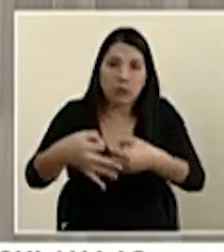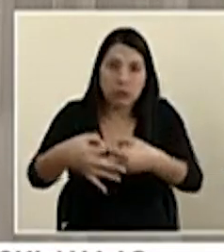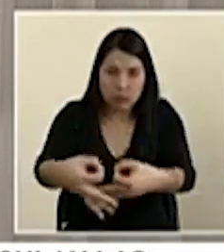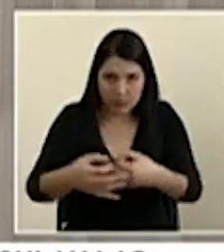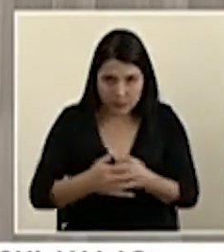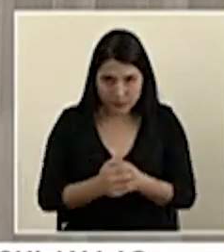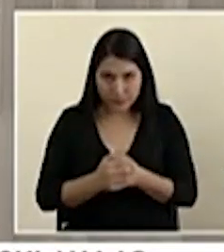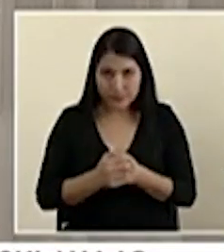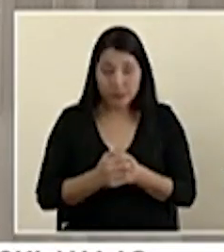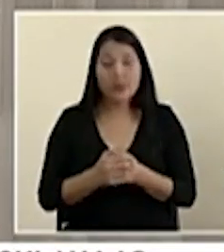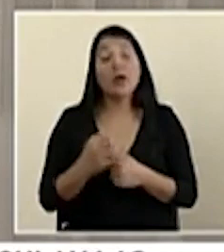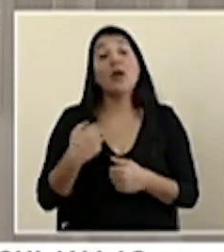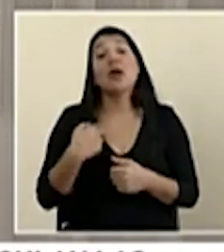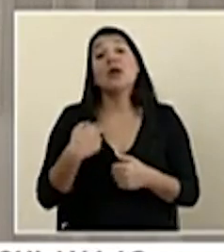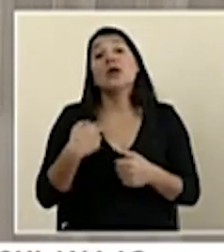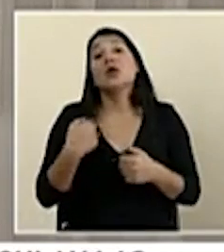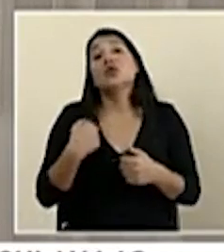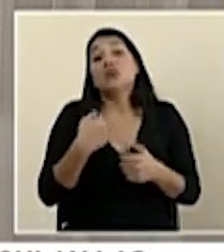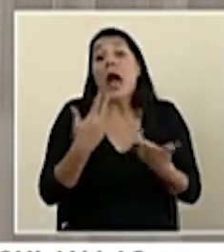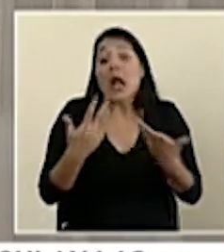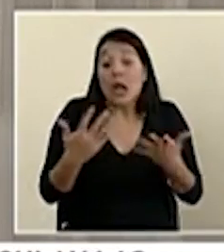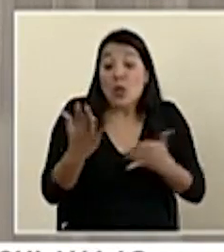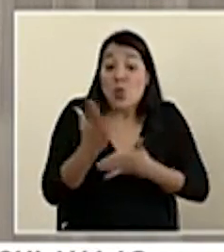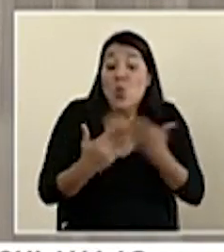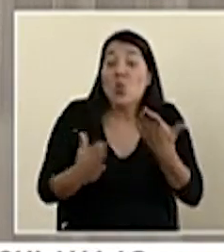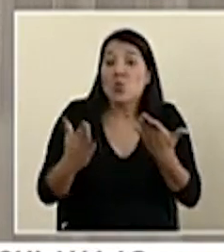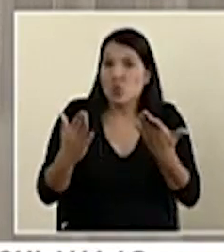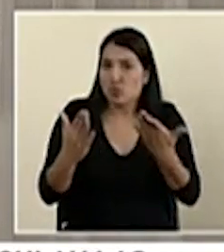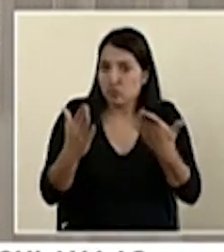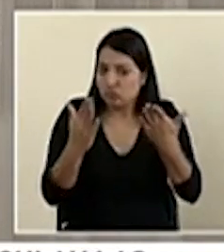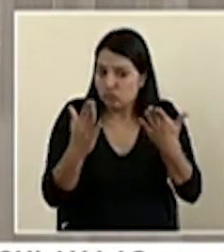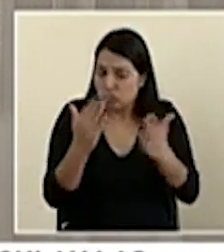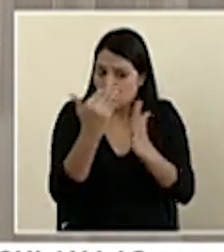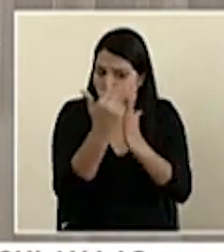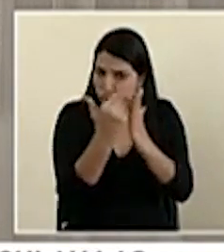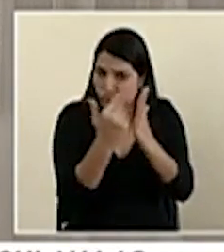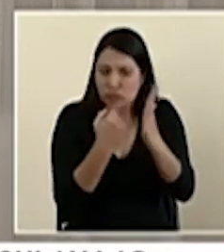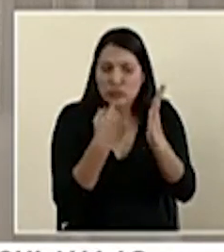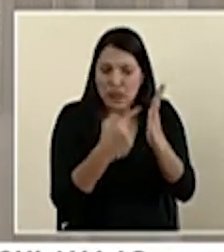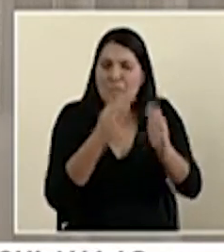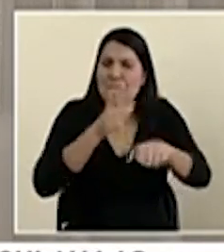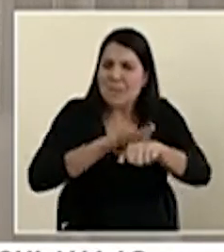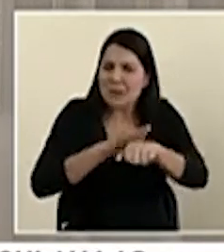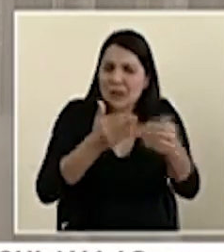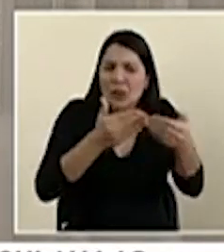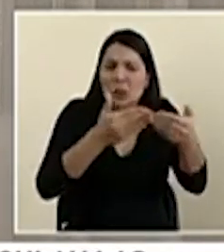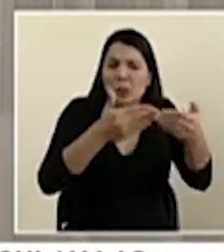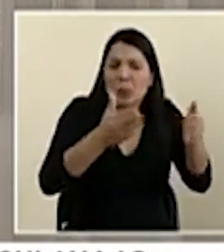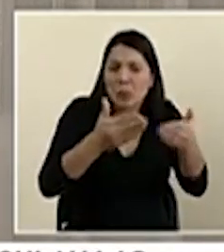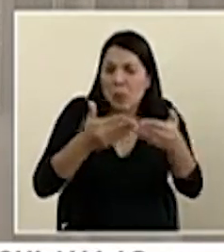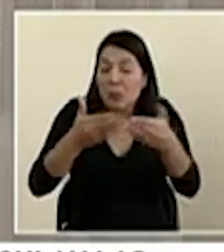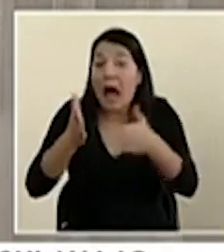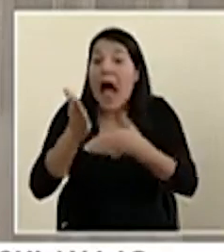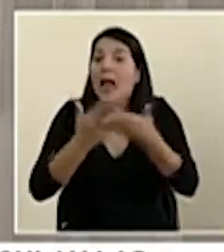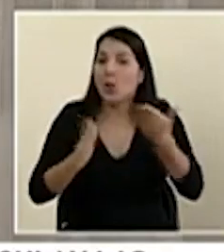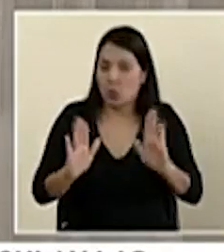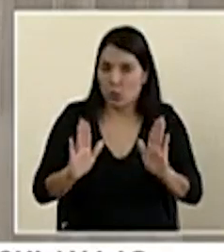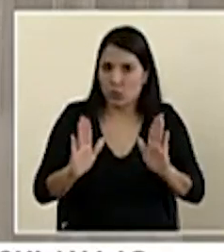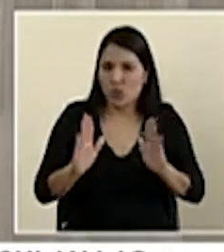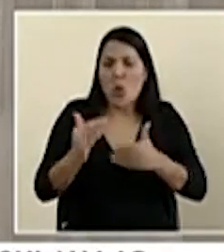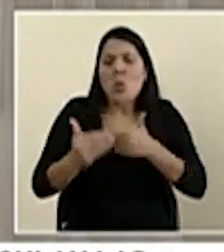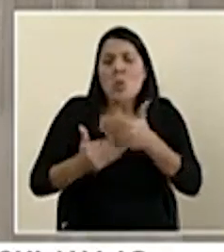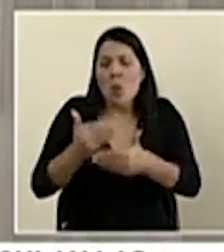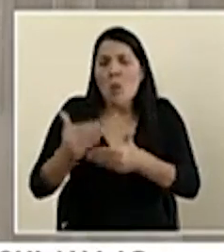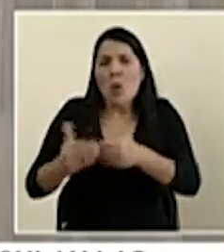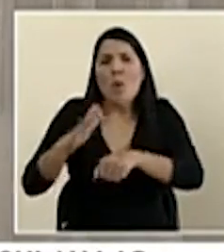haciendo, otros se estarán haciendo en los siguientes días. Y en esa hoja de ruta obviamente vamos liberando que se puedan hacer algunas actividades